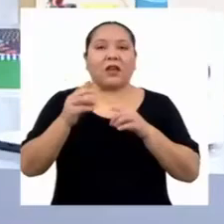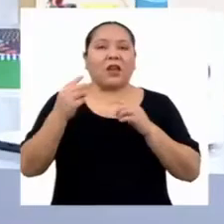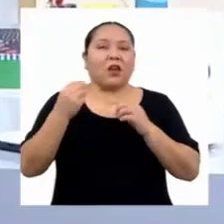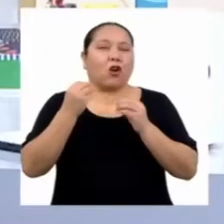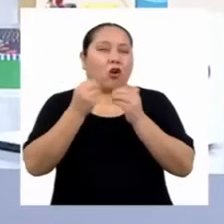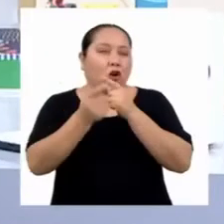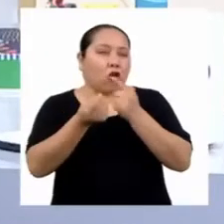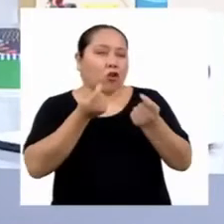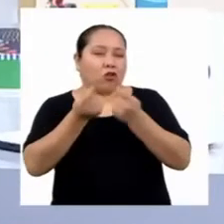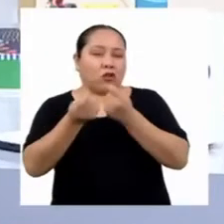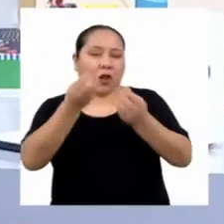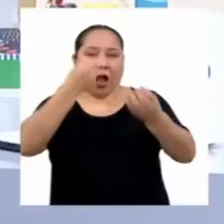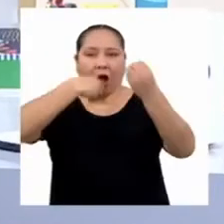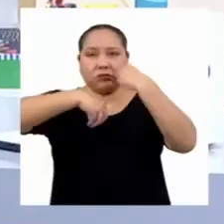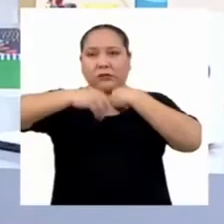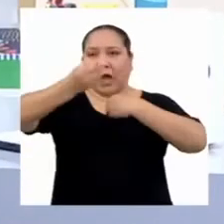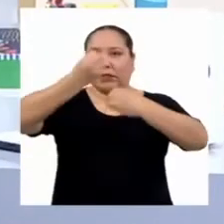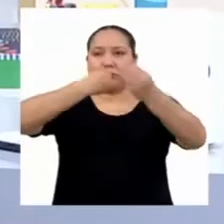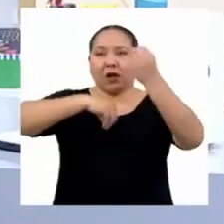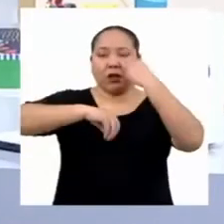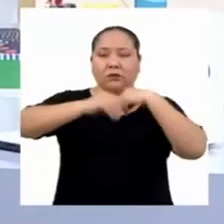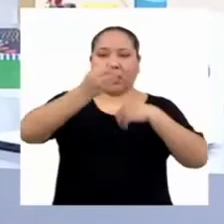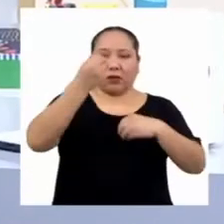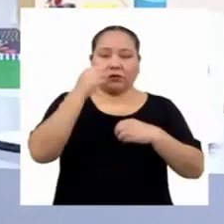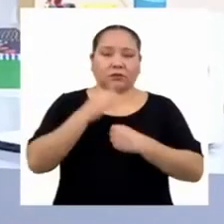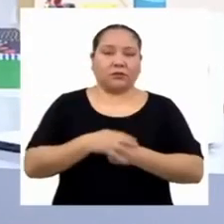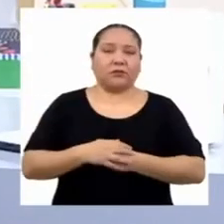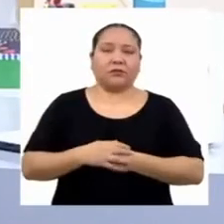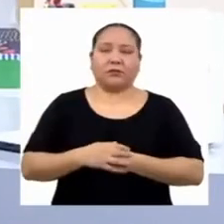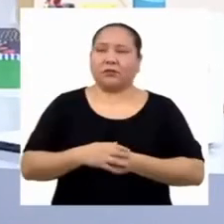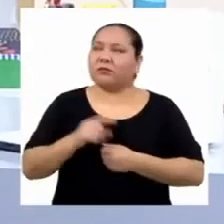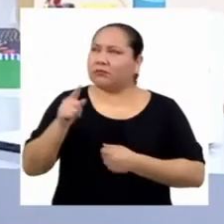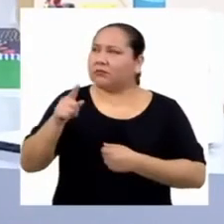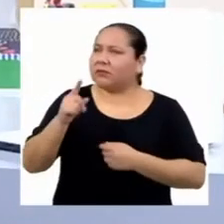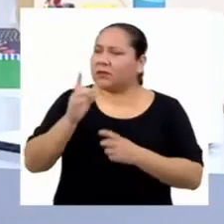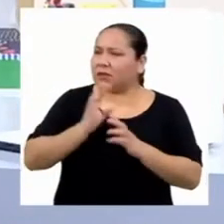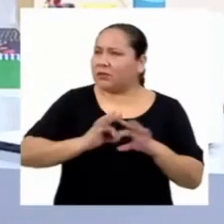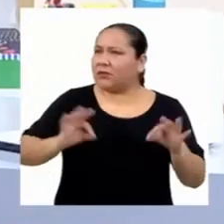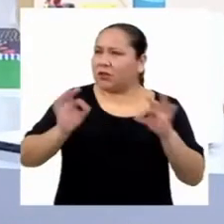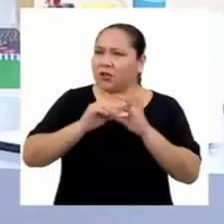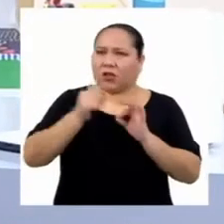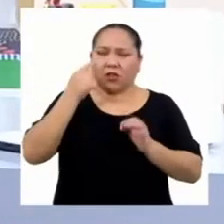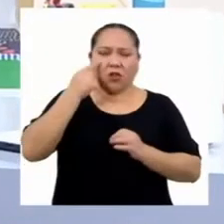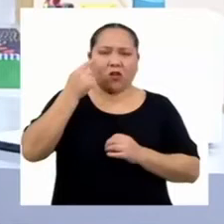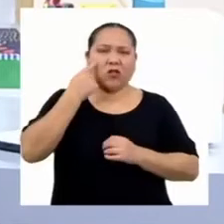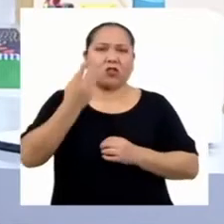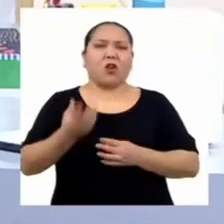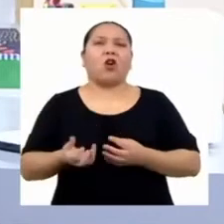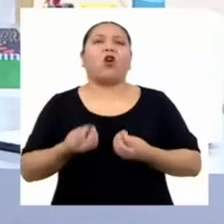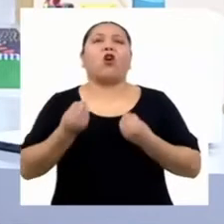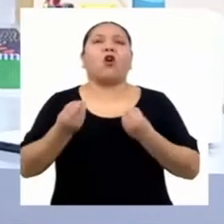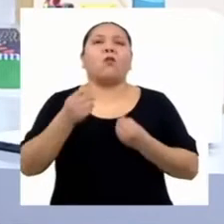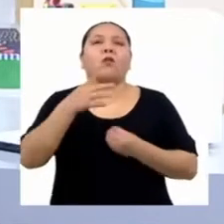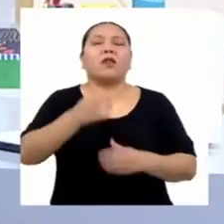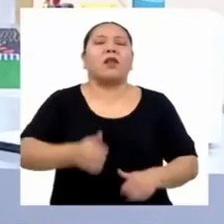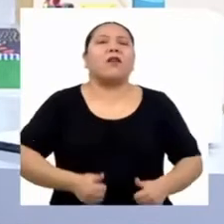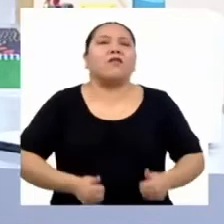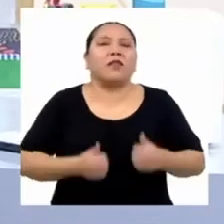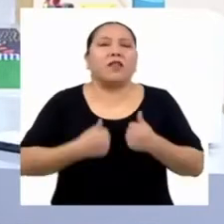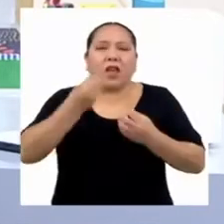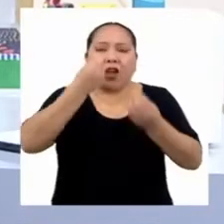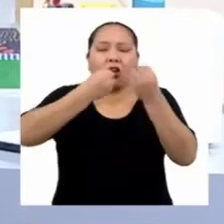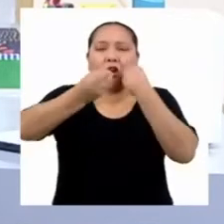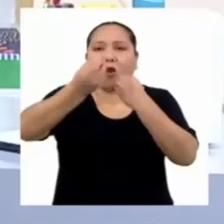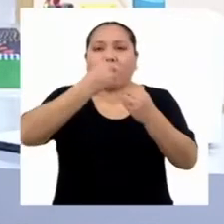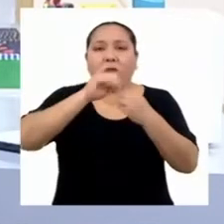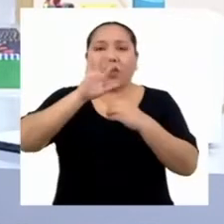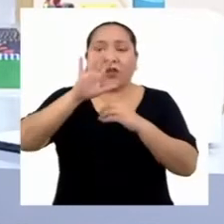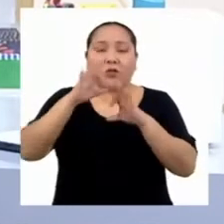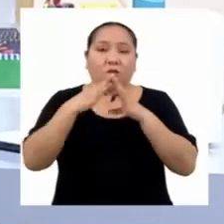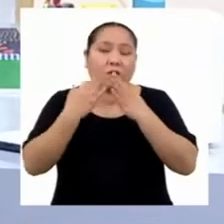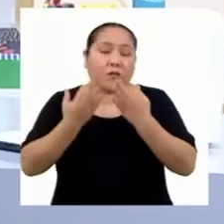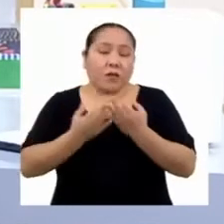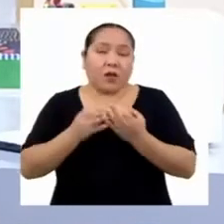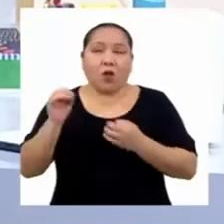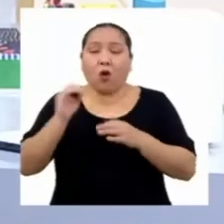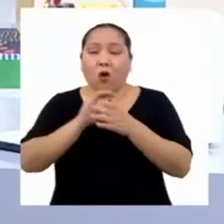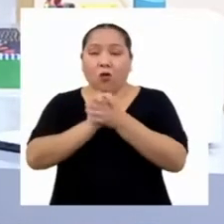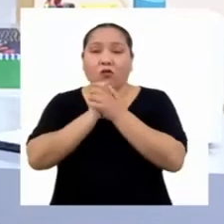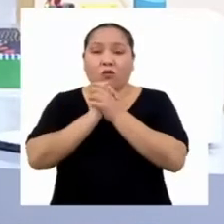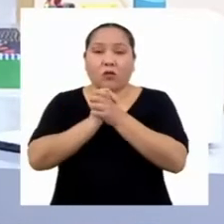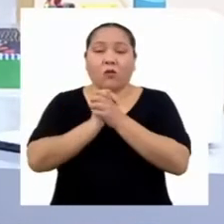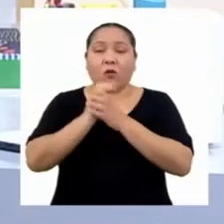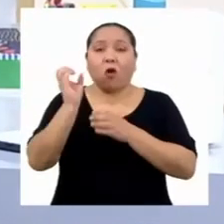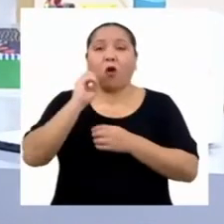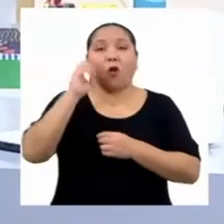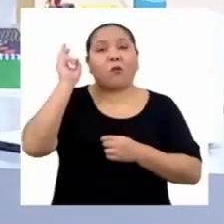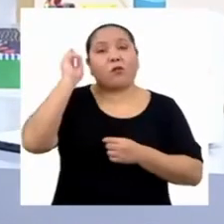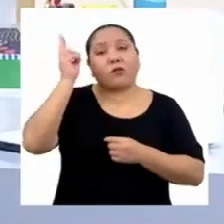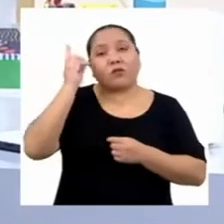alimentos. Sería muy interesante conocer qué tan saludables son los hábitos de tu familia, los de tus compañeras y compañeros de clase, y los de tus